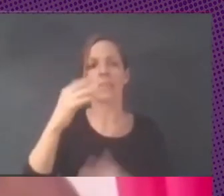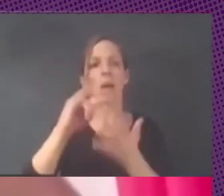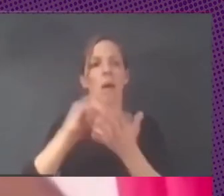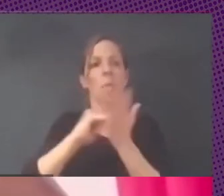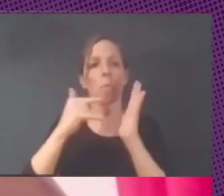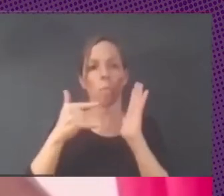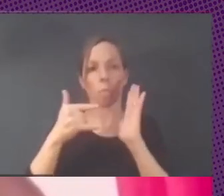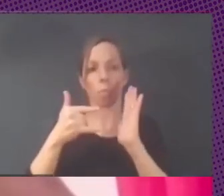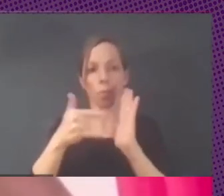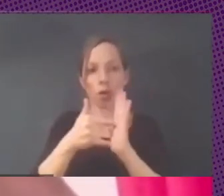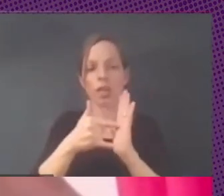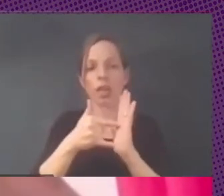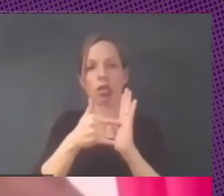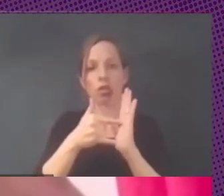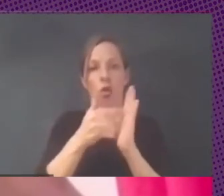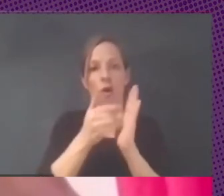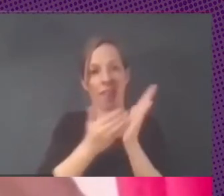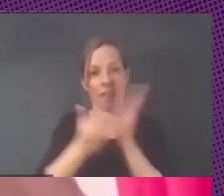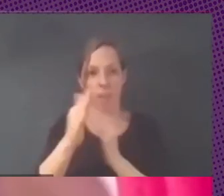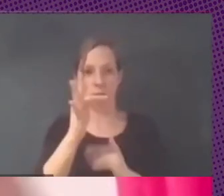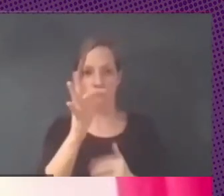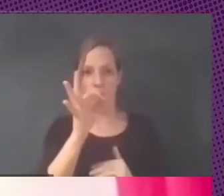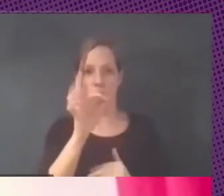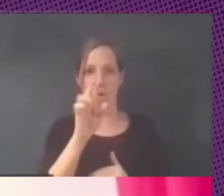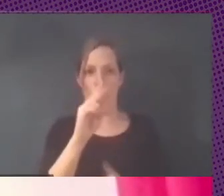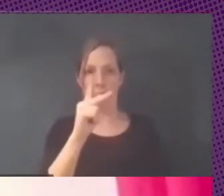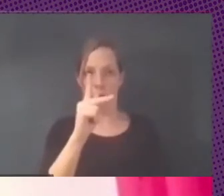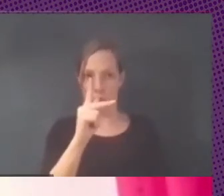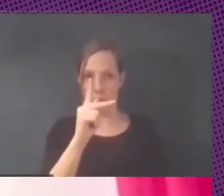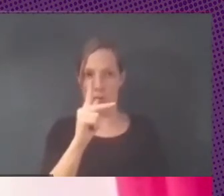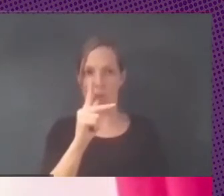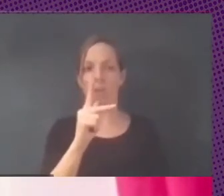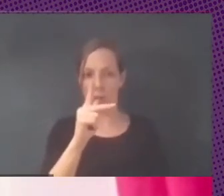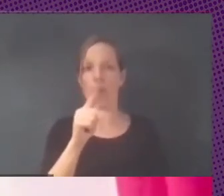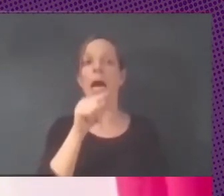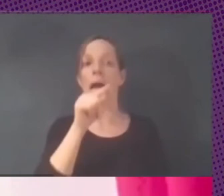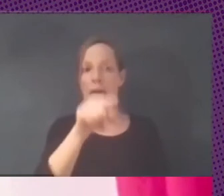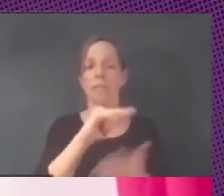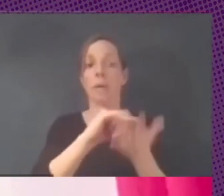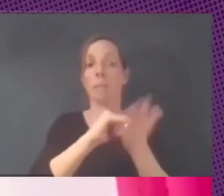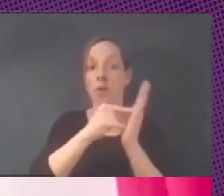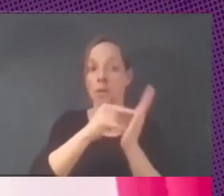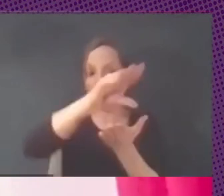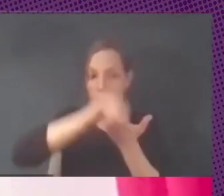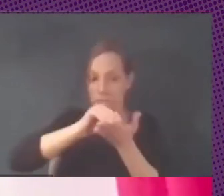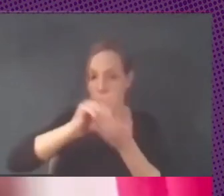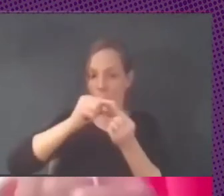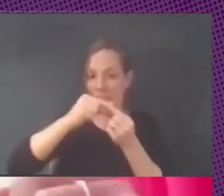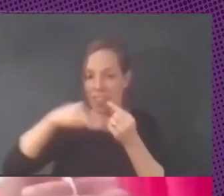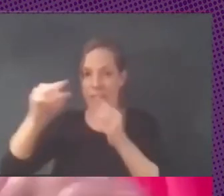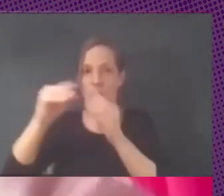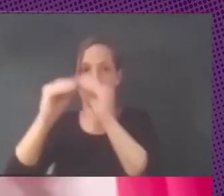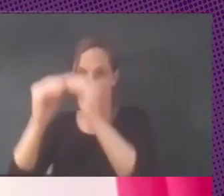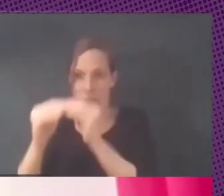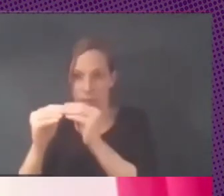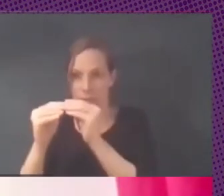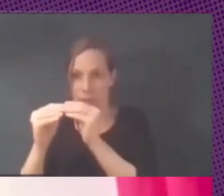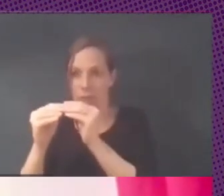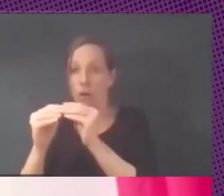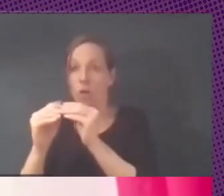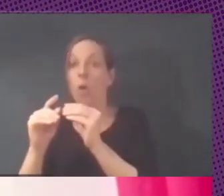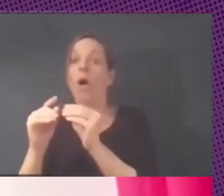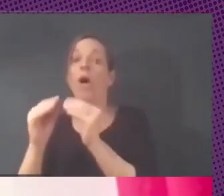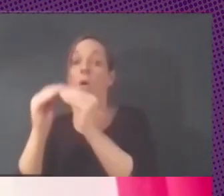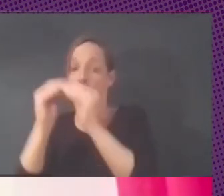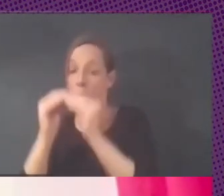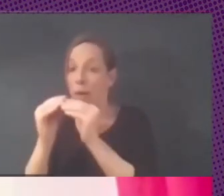un proyecto y un fork es cuando agarras ese proyecto y lo replicas y generas un derivado y luego lo que haces es en lugar de aportar al proyecto original te